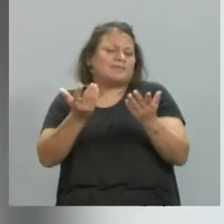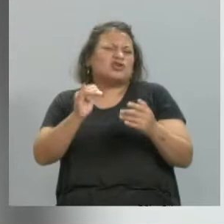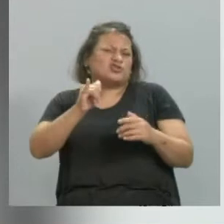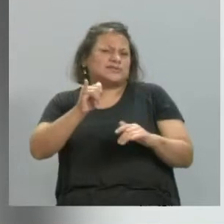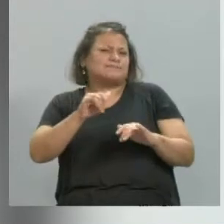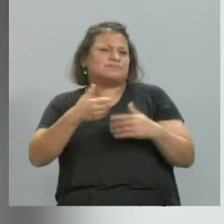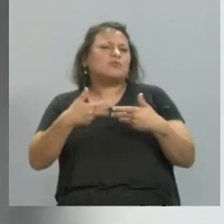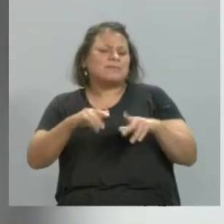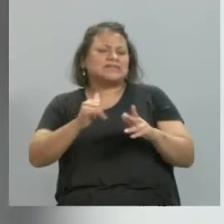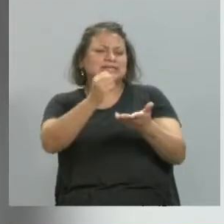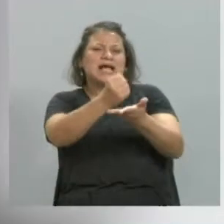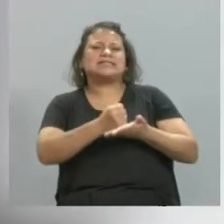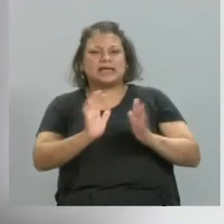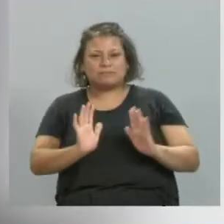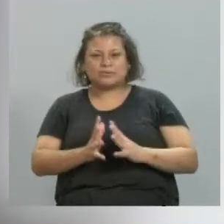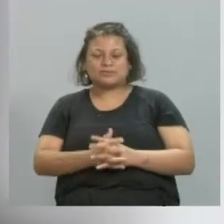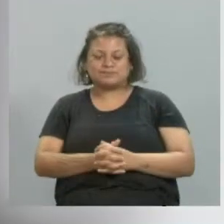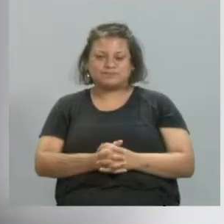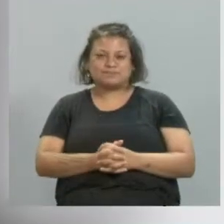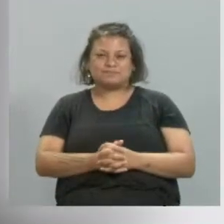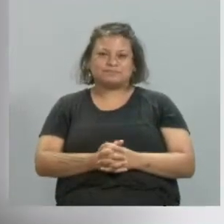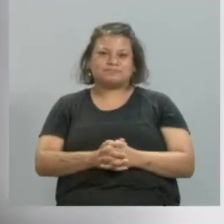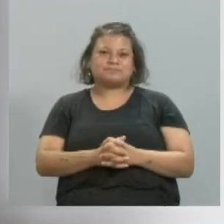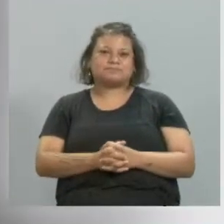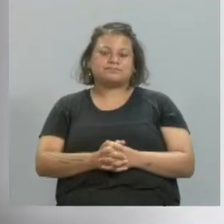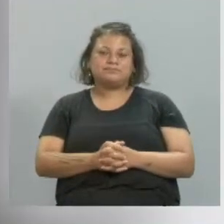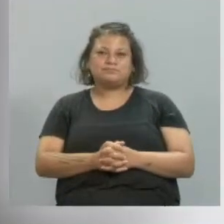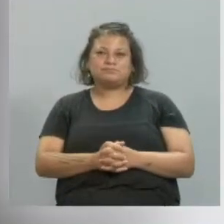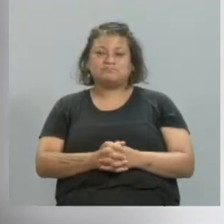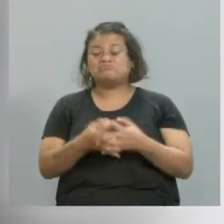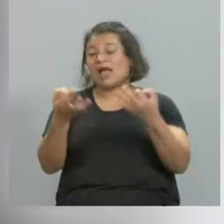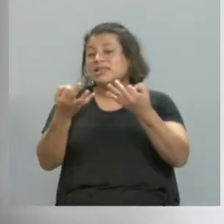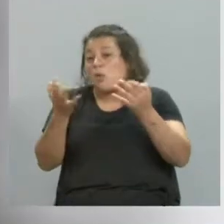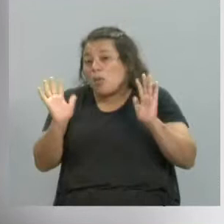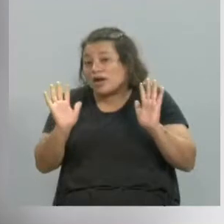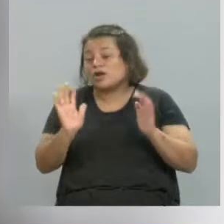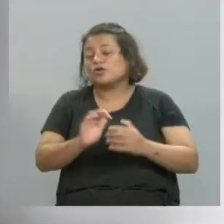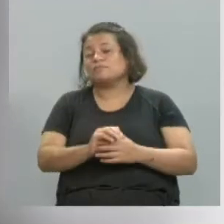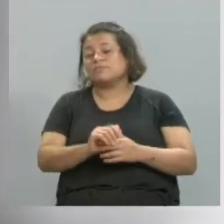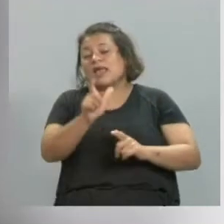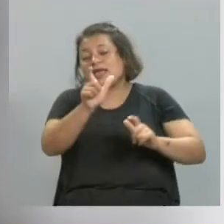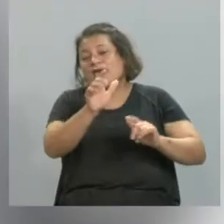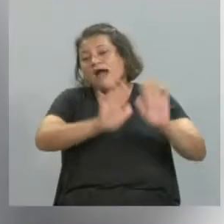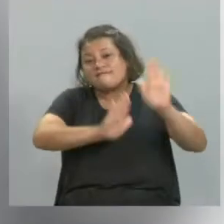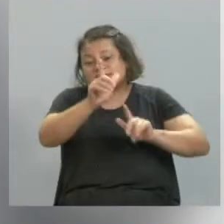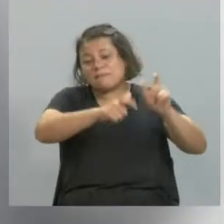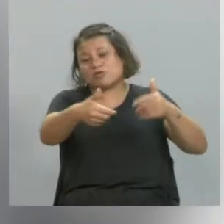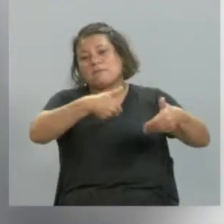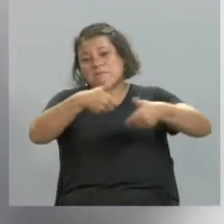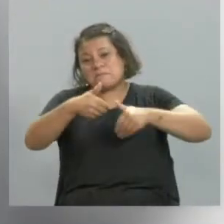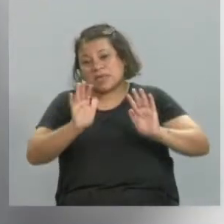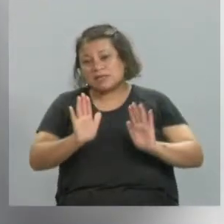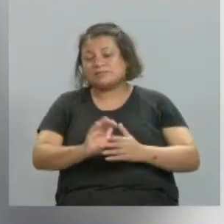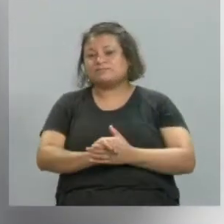sí hago algunos trabajos por encargo, sí. Sí, está bueno que se los por ahí que te pidan. Ah, me olvidé que